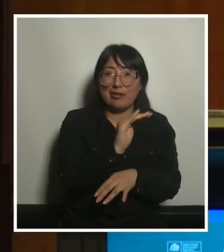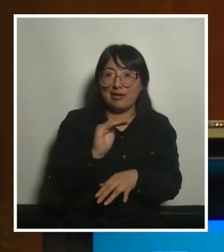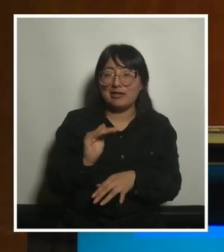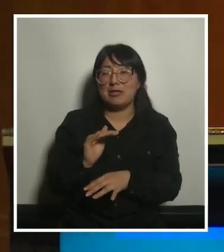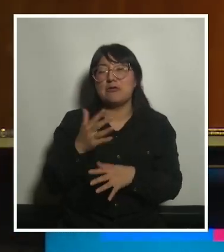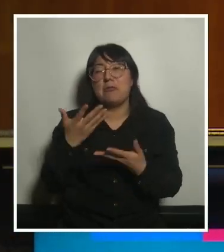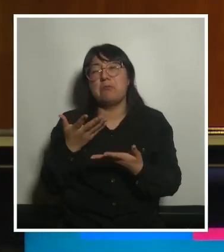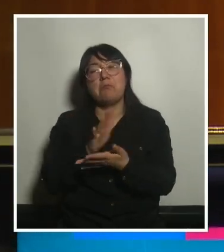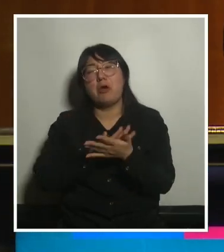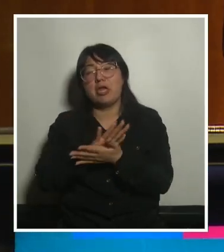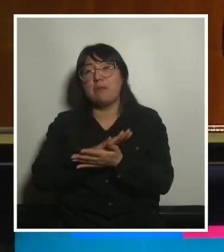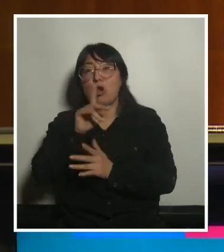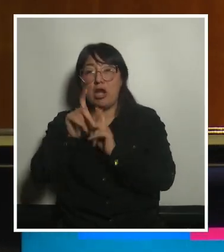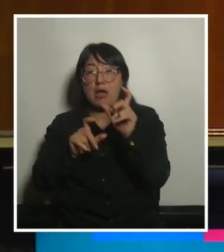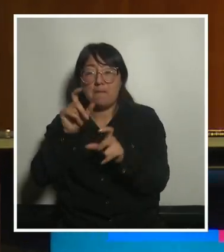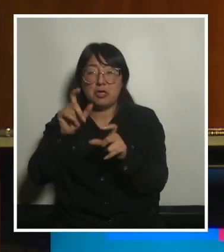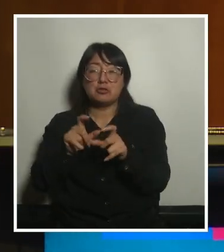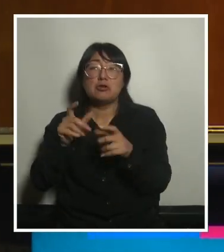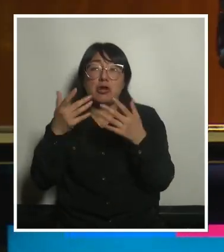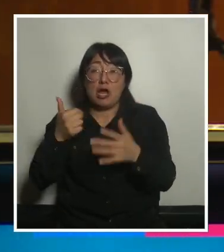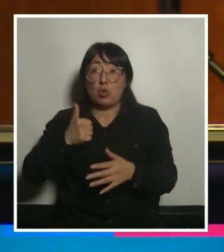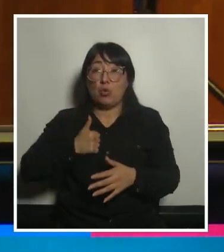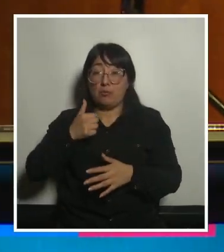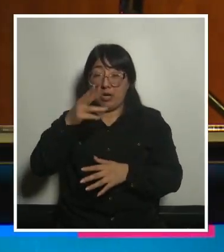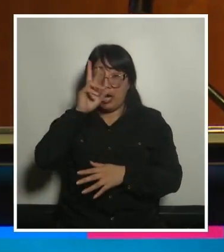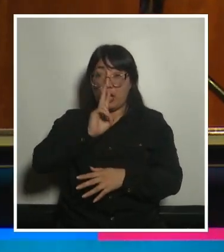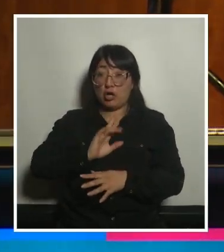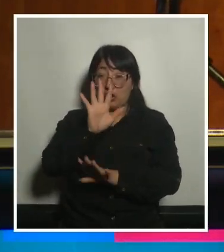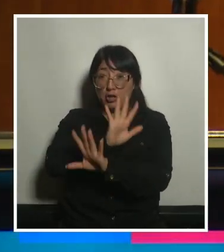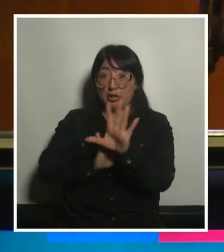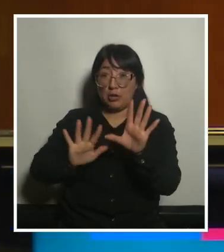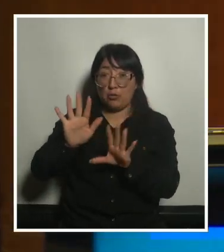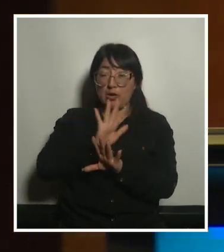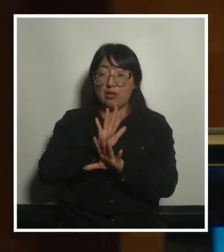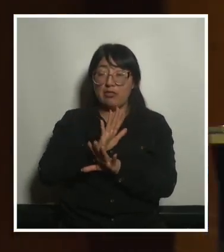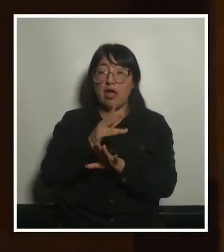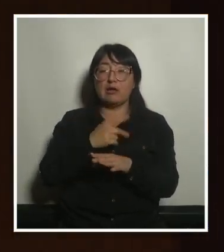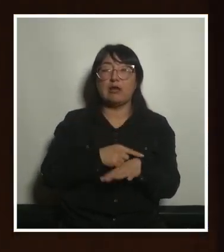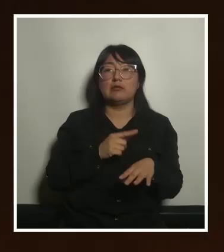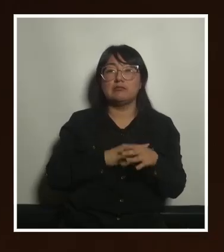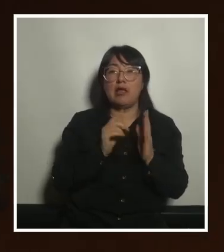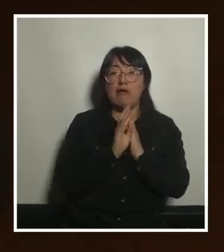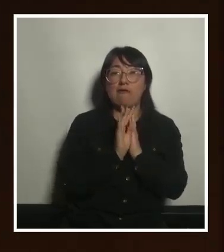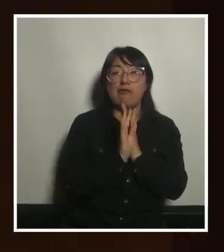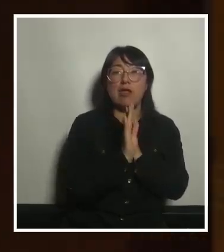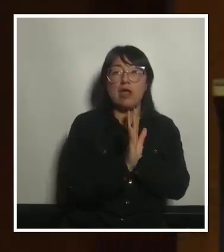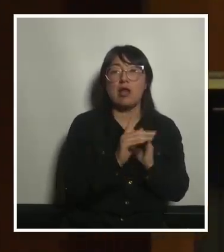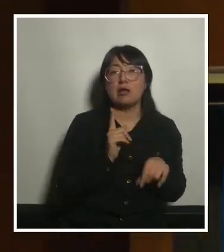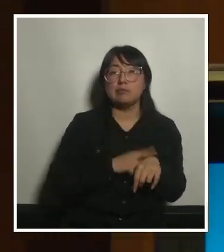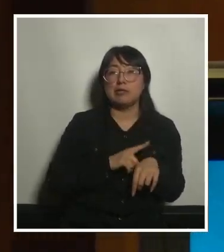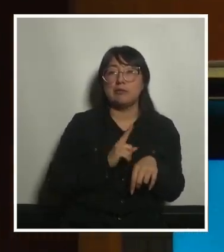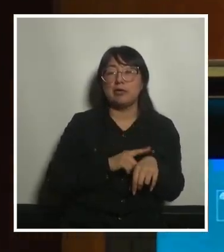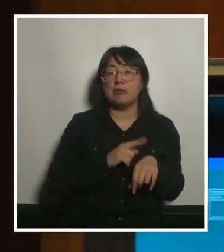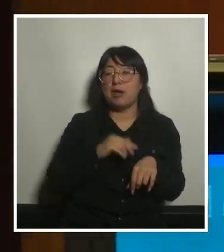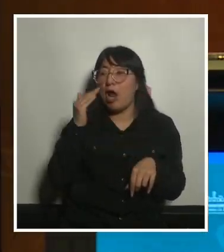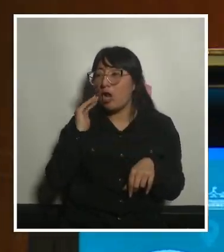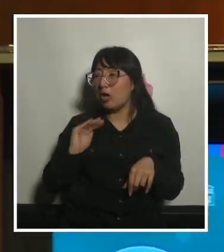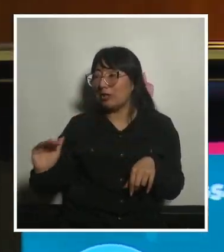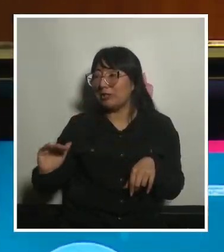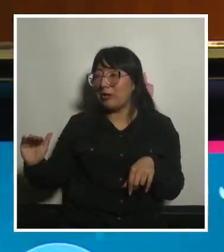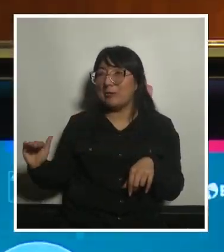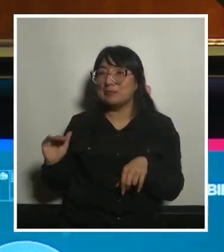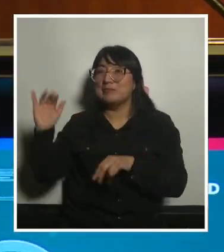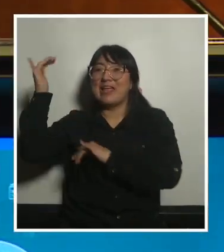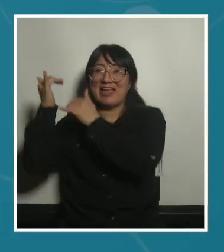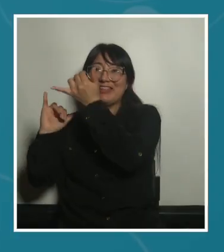las personas cuidadoras están haciendo fila están esperando a su turno las niñas y las niñas más pequeñas están bueno